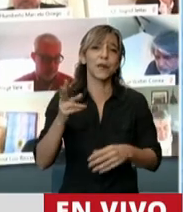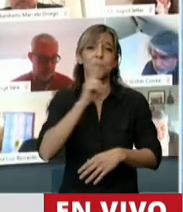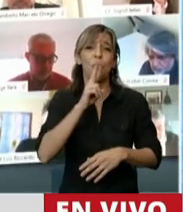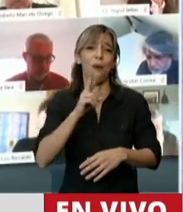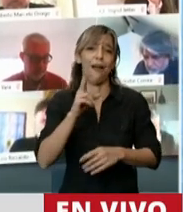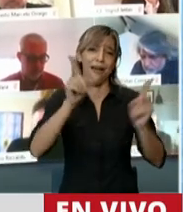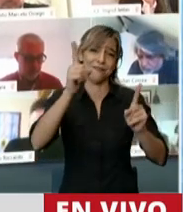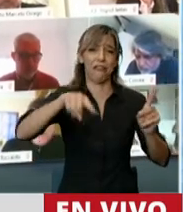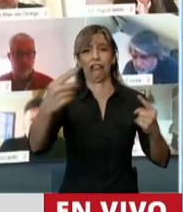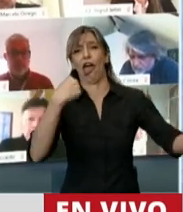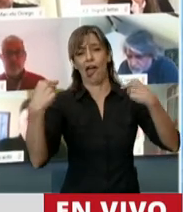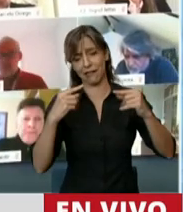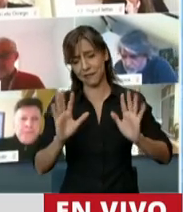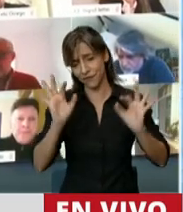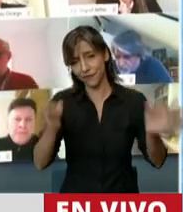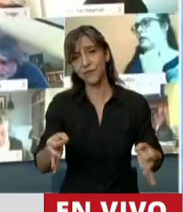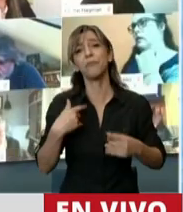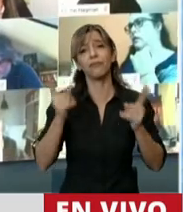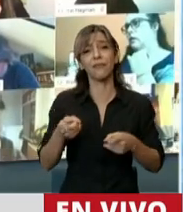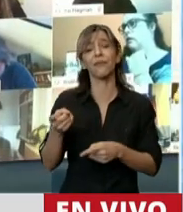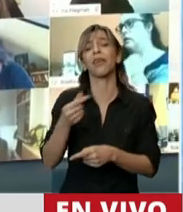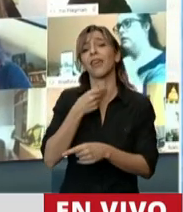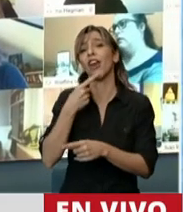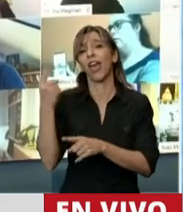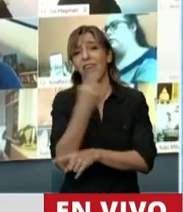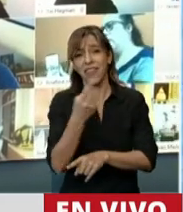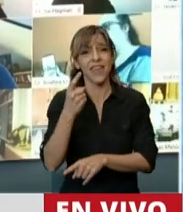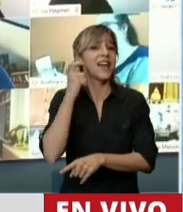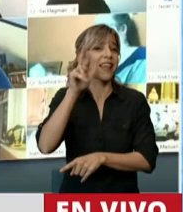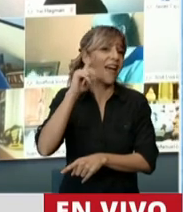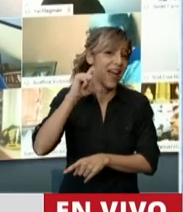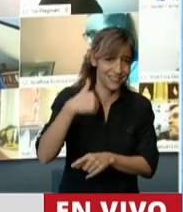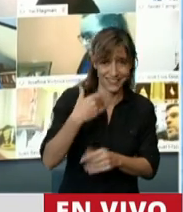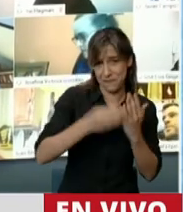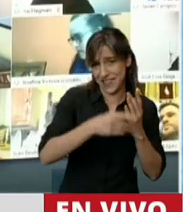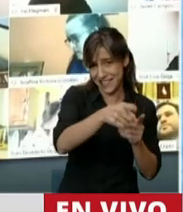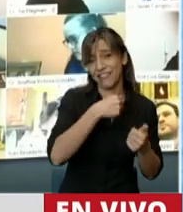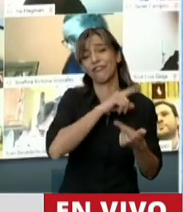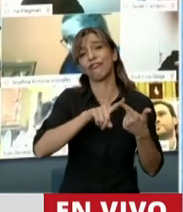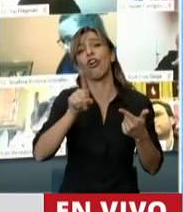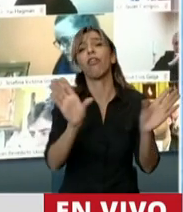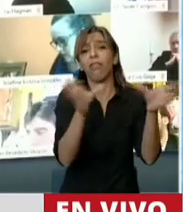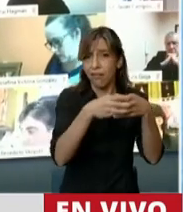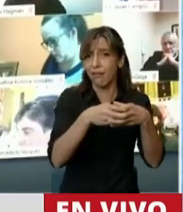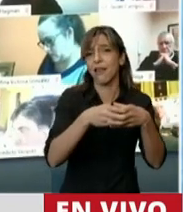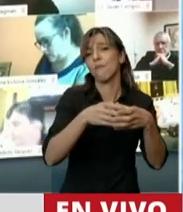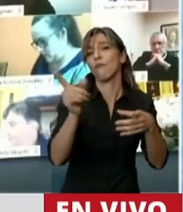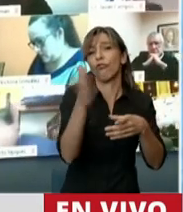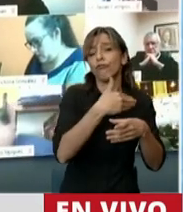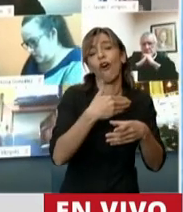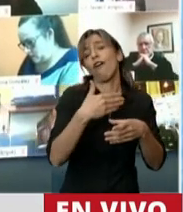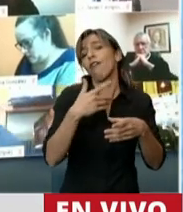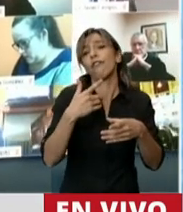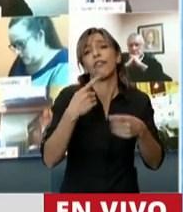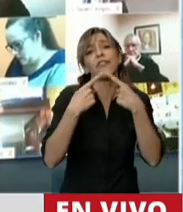la gente, sino que además quiero que le digas al Ministro Ginés González García y a todo su equipo y a todo su gabinete, nuestro mayor